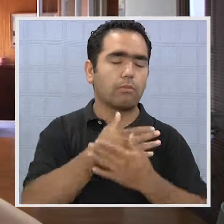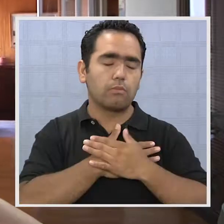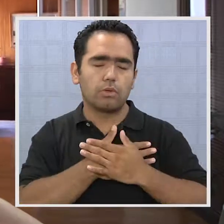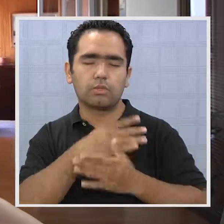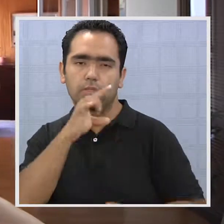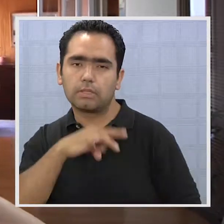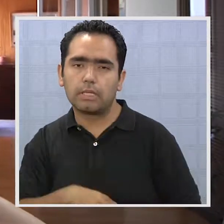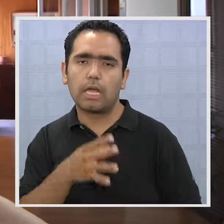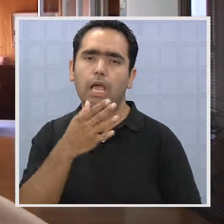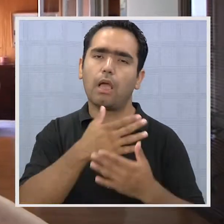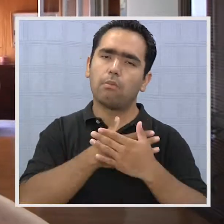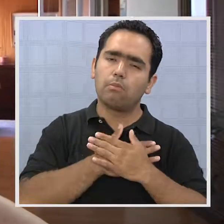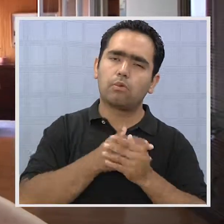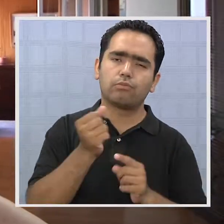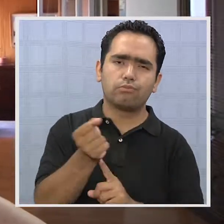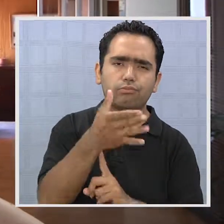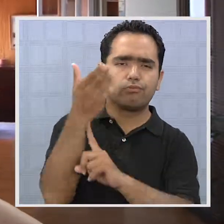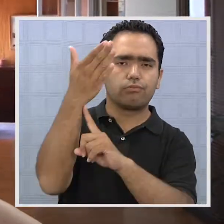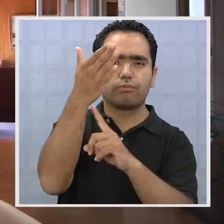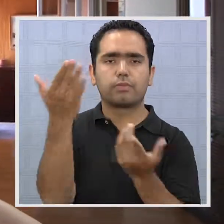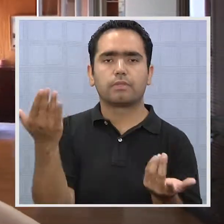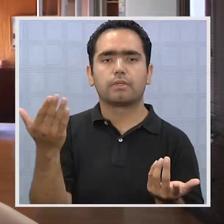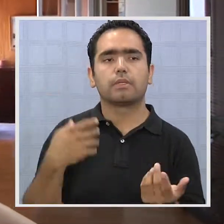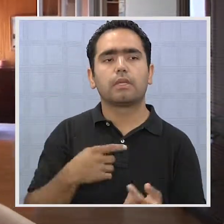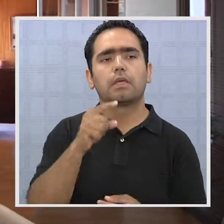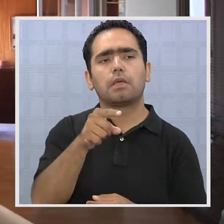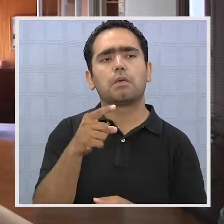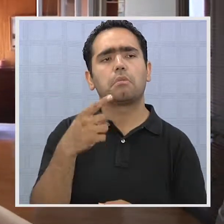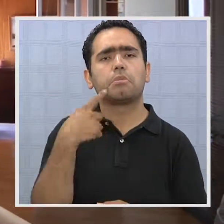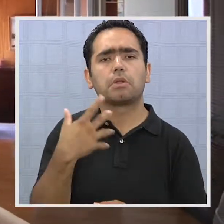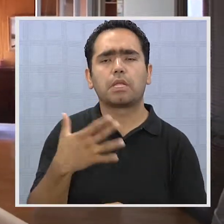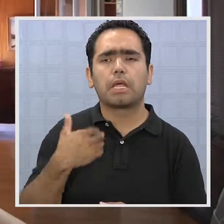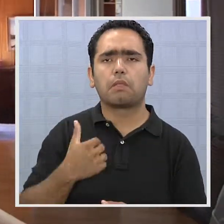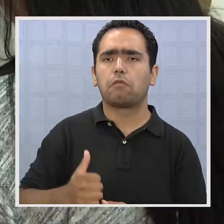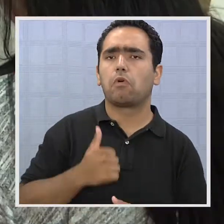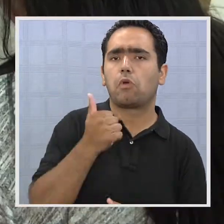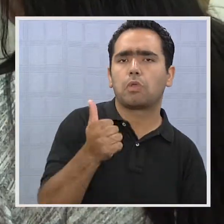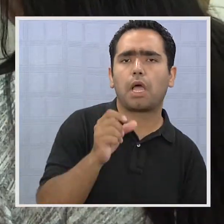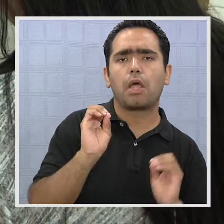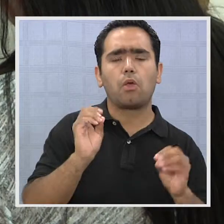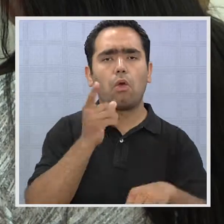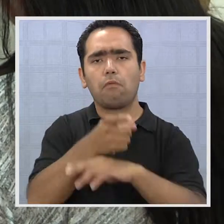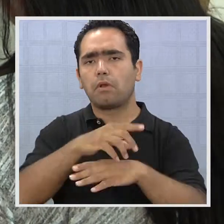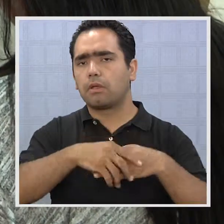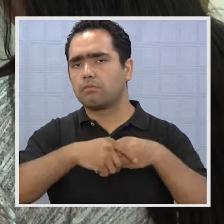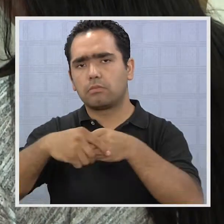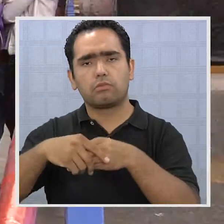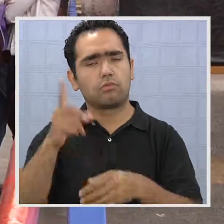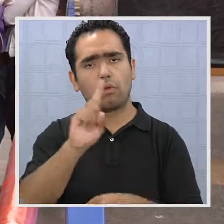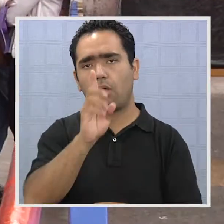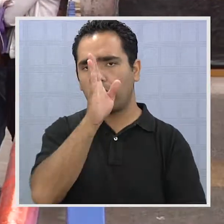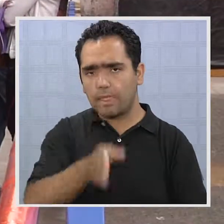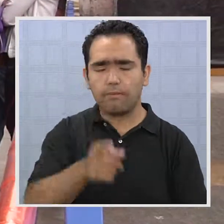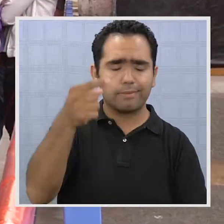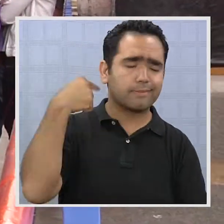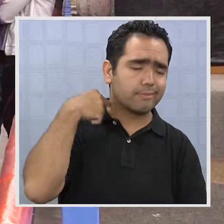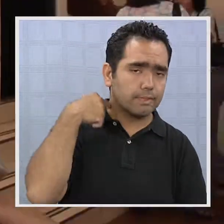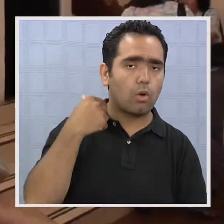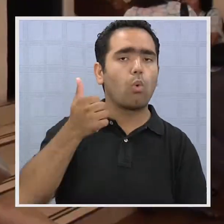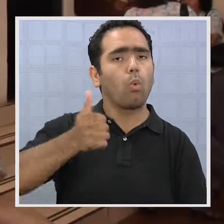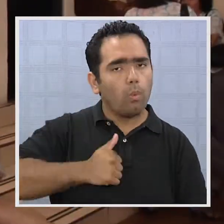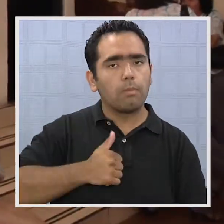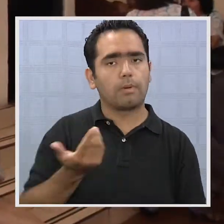la patria debe ser más importante de que si el voto sea obligatorio o voluntario y debe ir a cumplir con ese deber